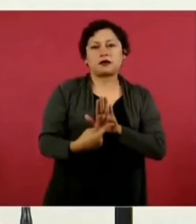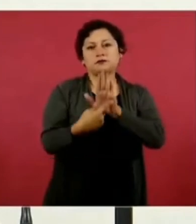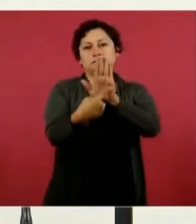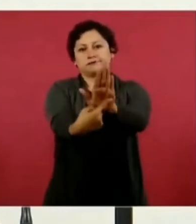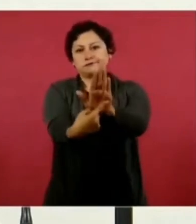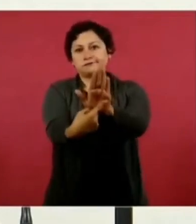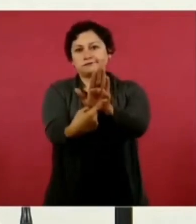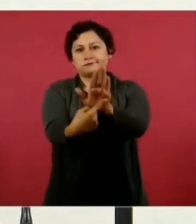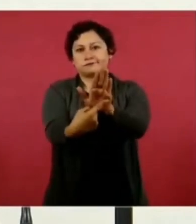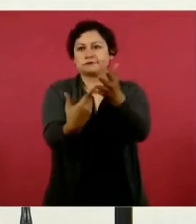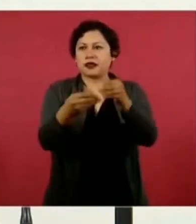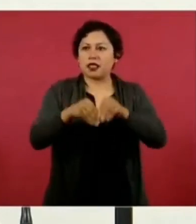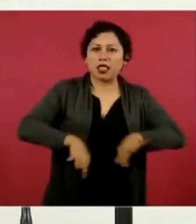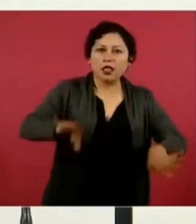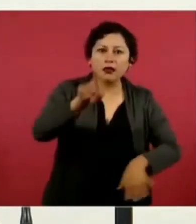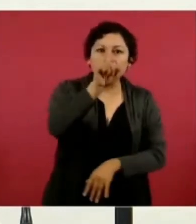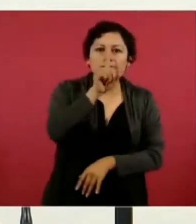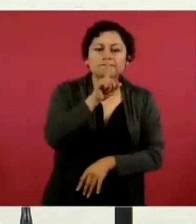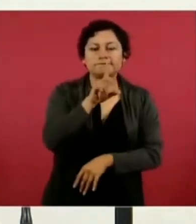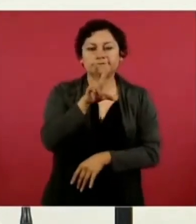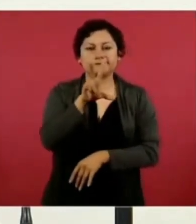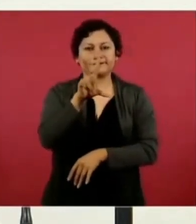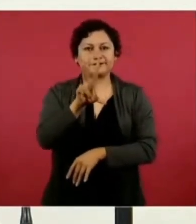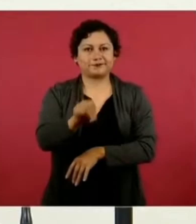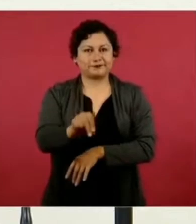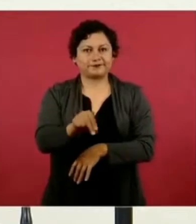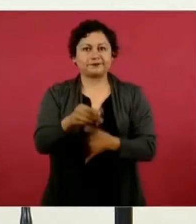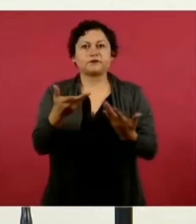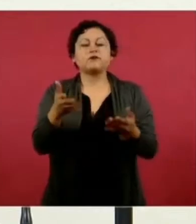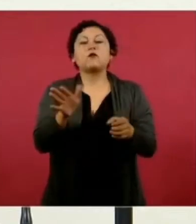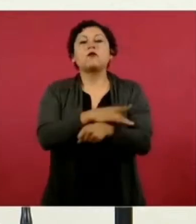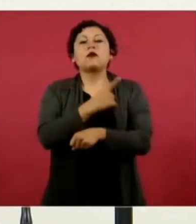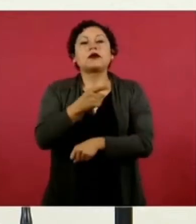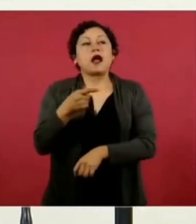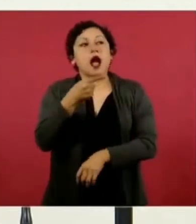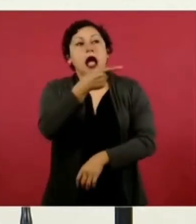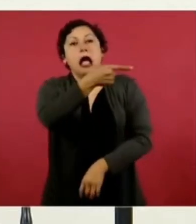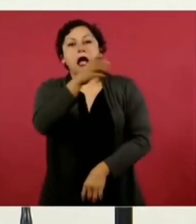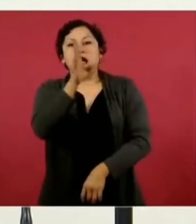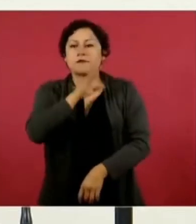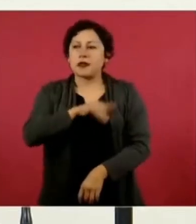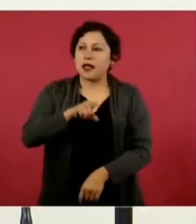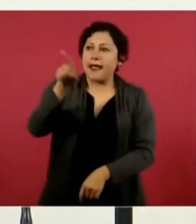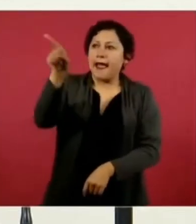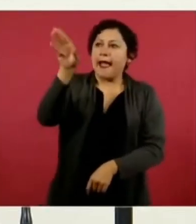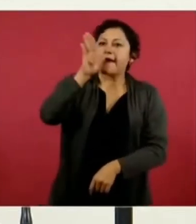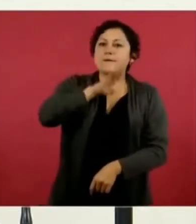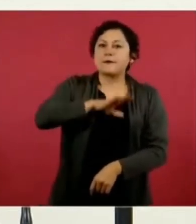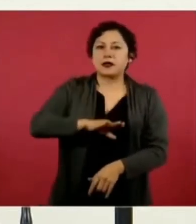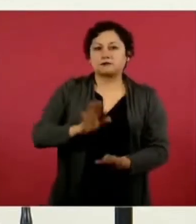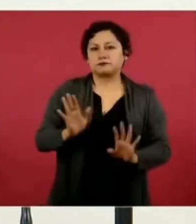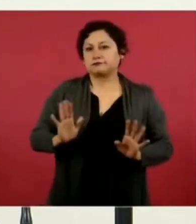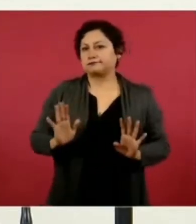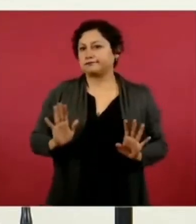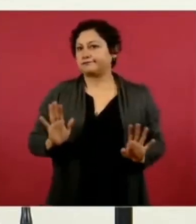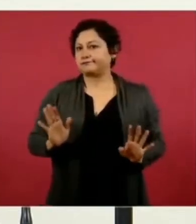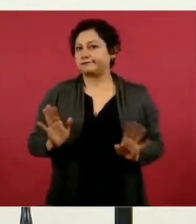señalar por señalar, por consigna sin tener pruebas,